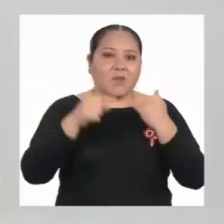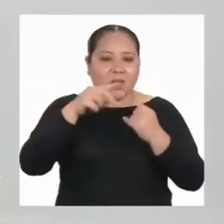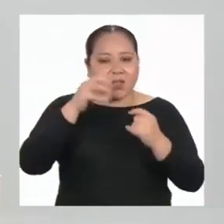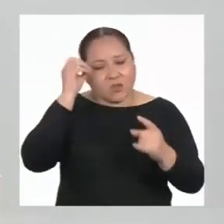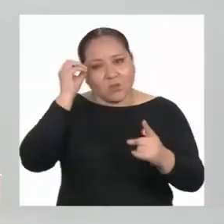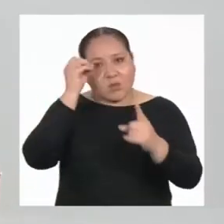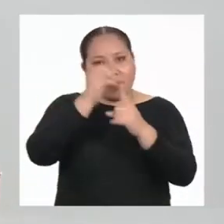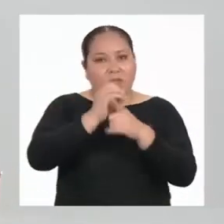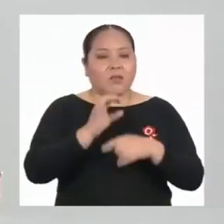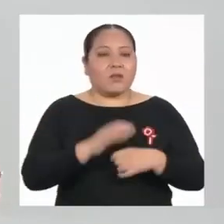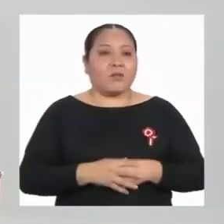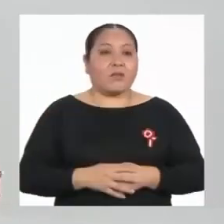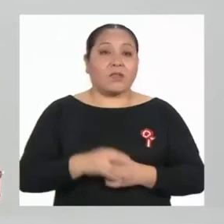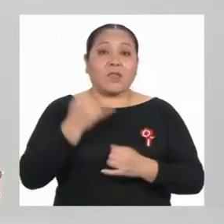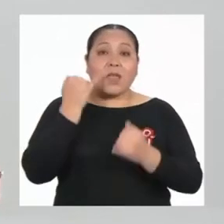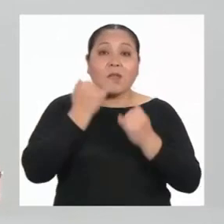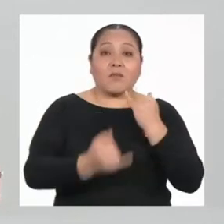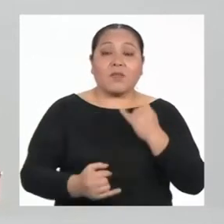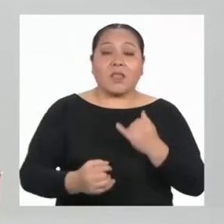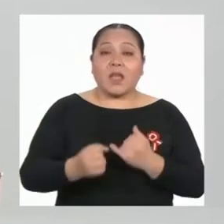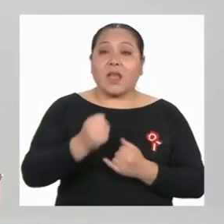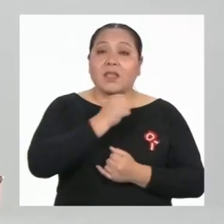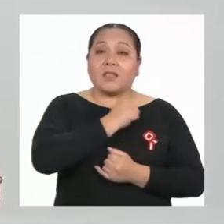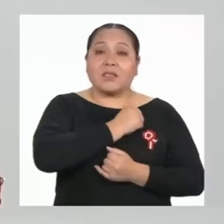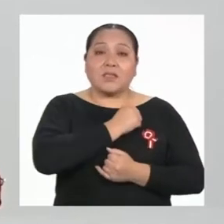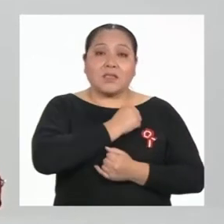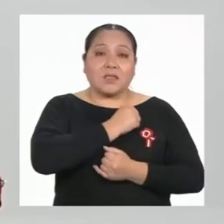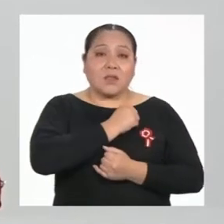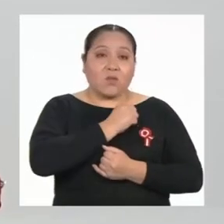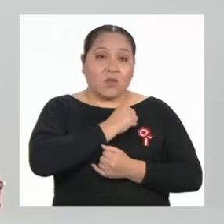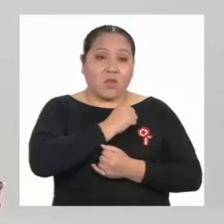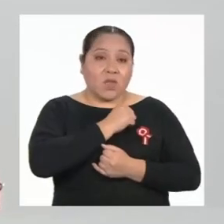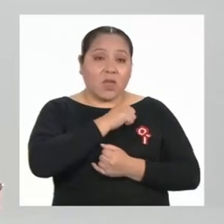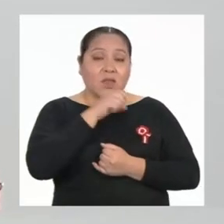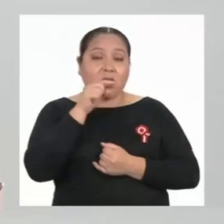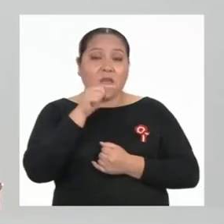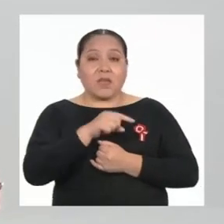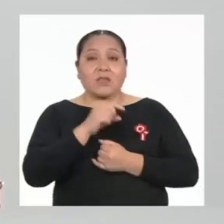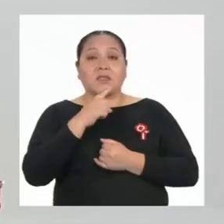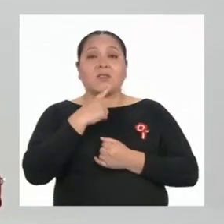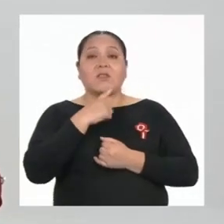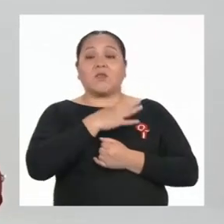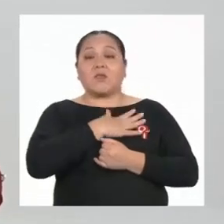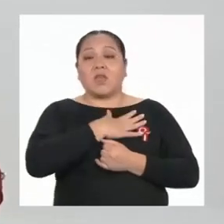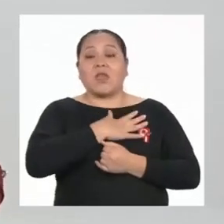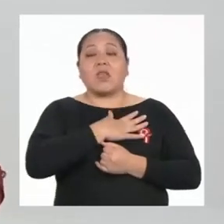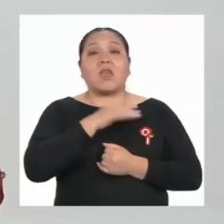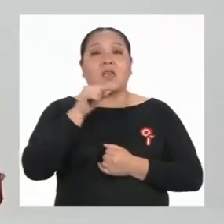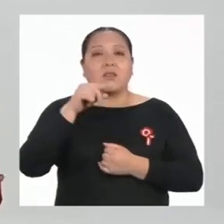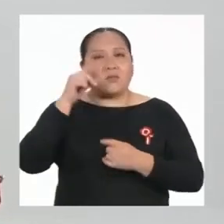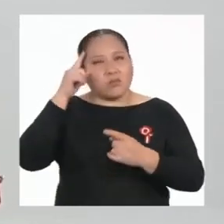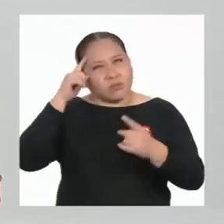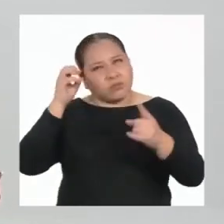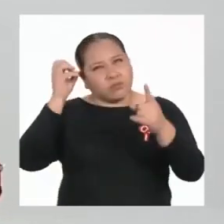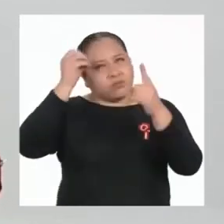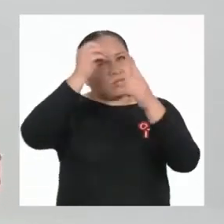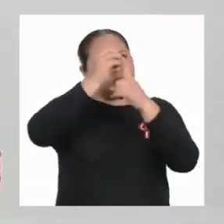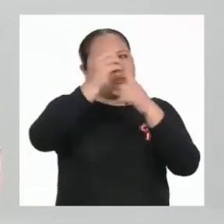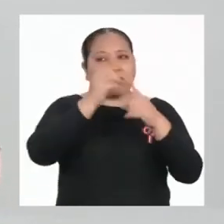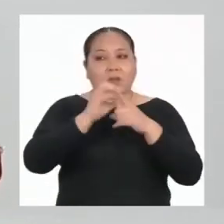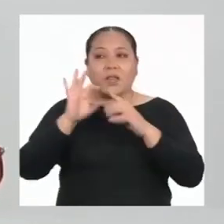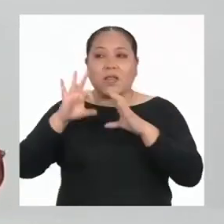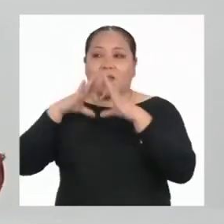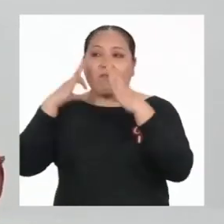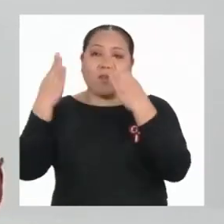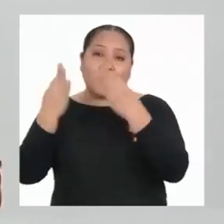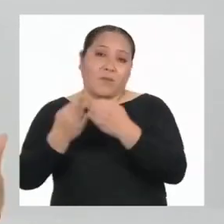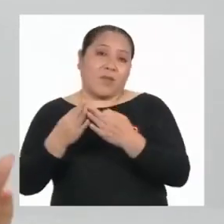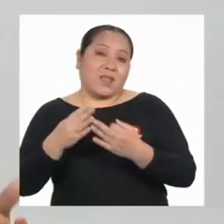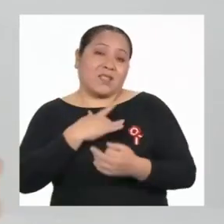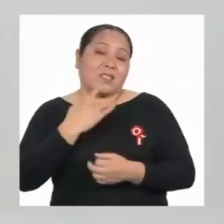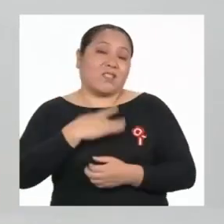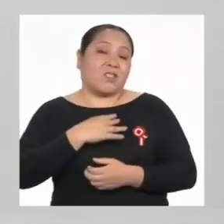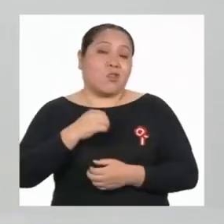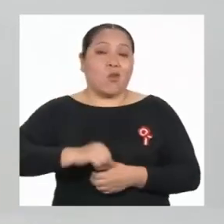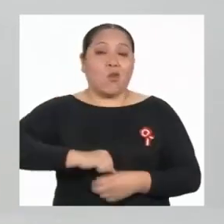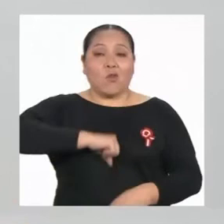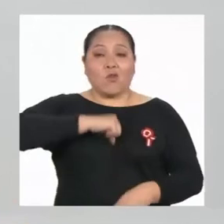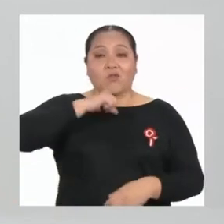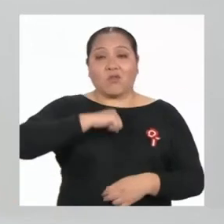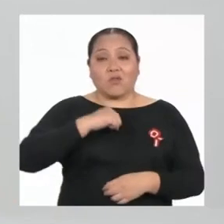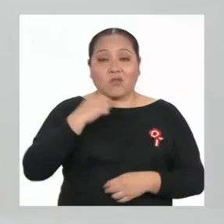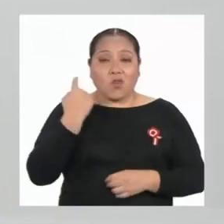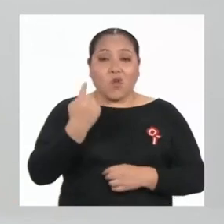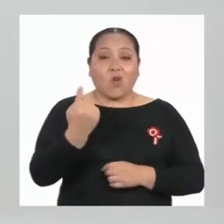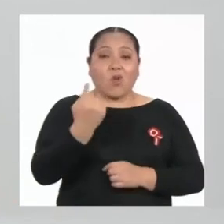Terminar la secundaria es un gran desafío y nuestras familias se sienten muy orgullosas